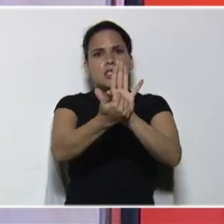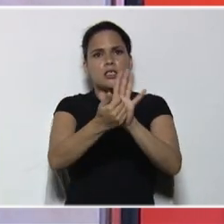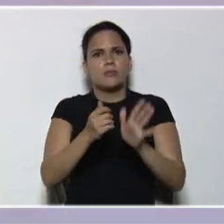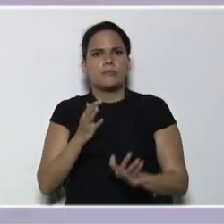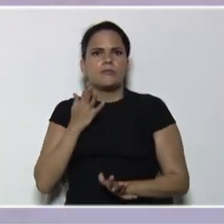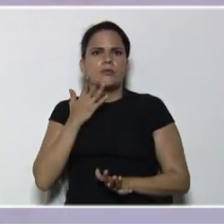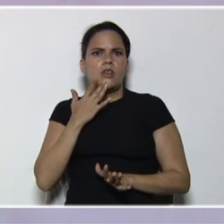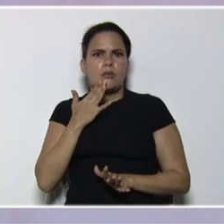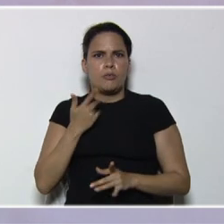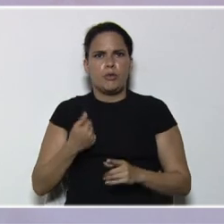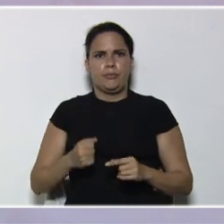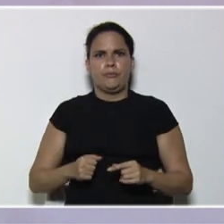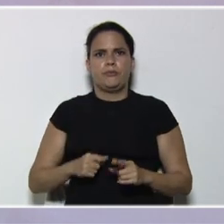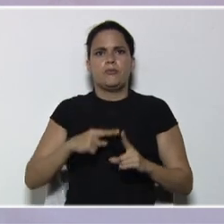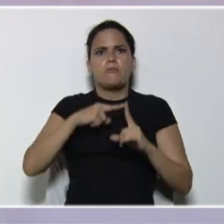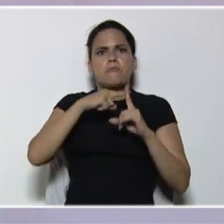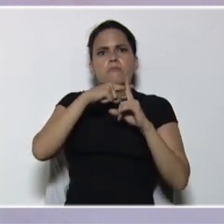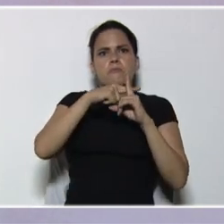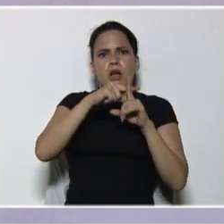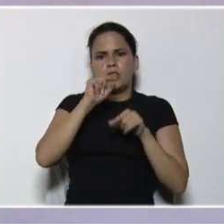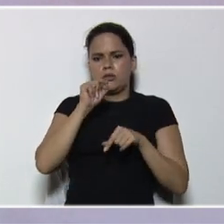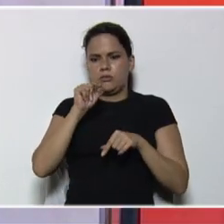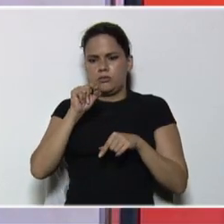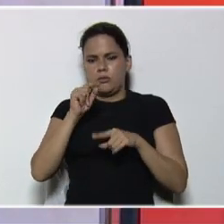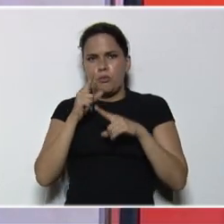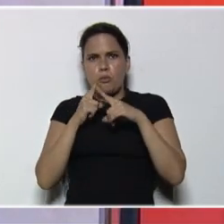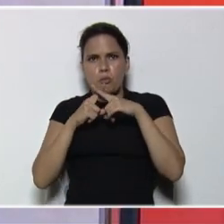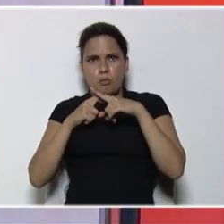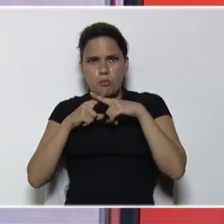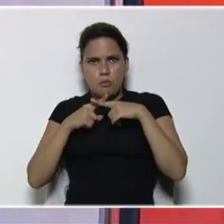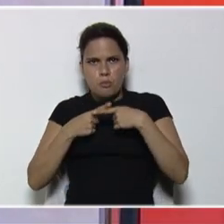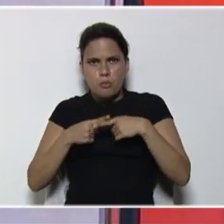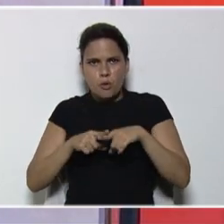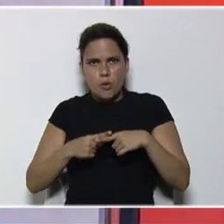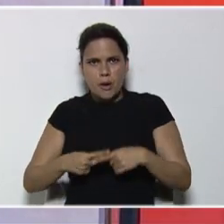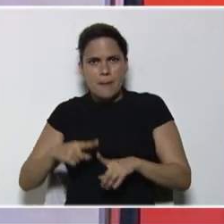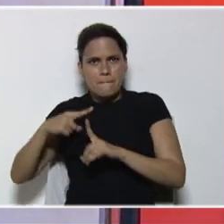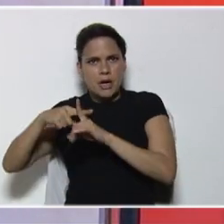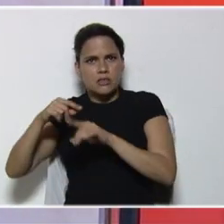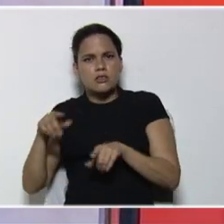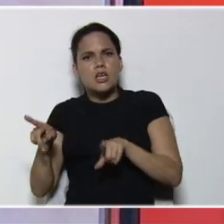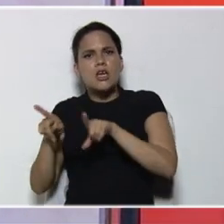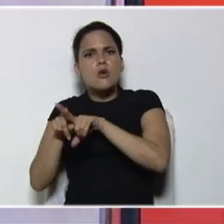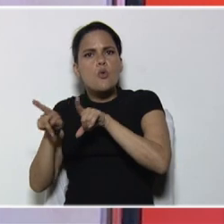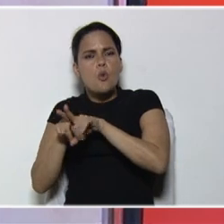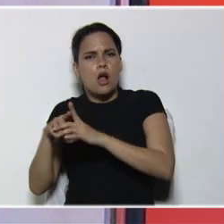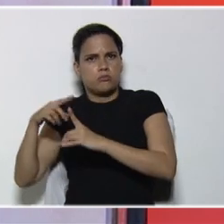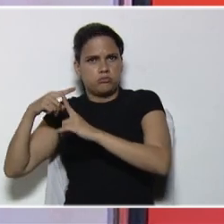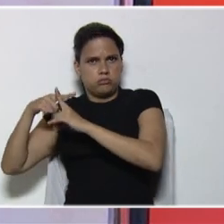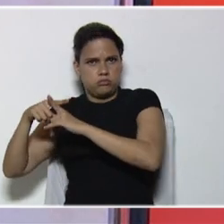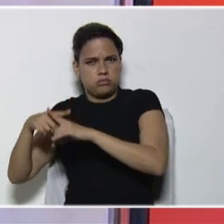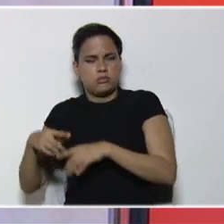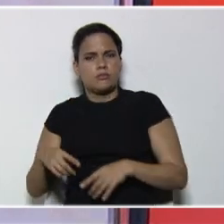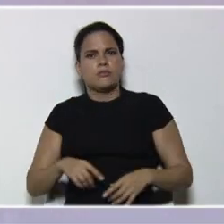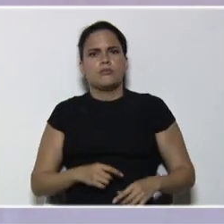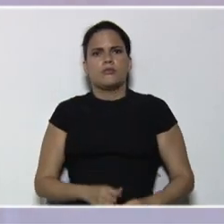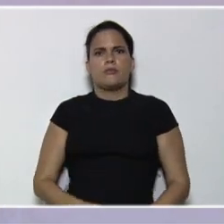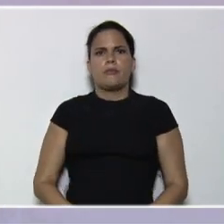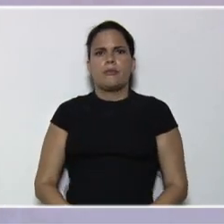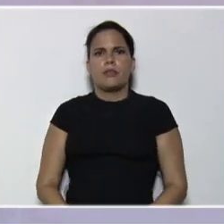más por más, nos da positivo. Y para signos diferentes,